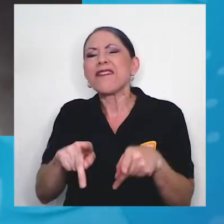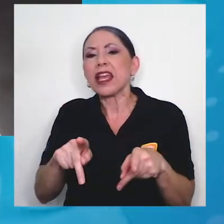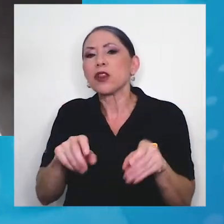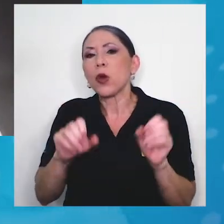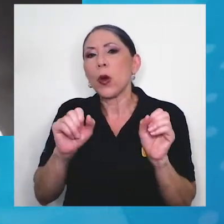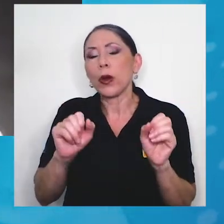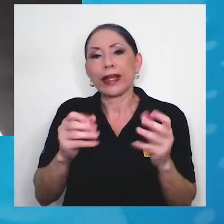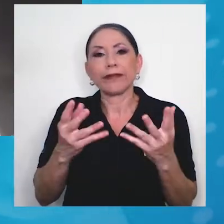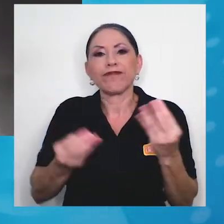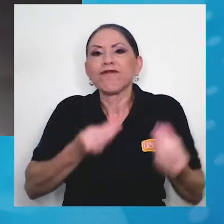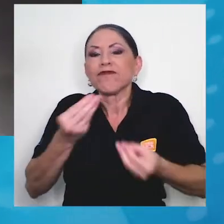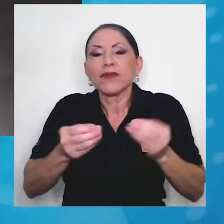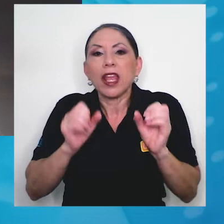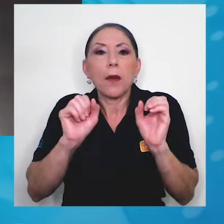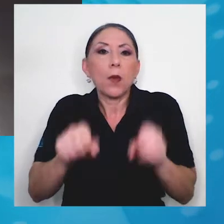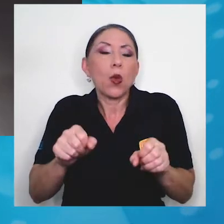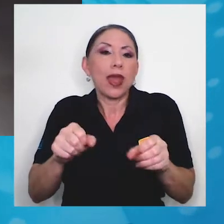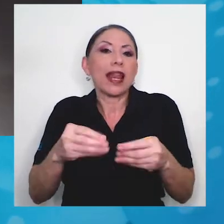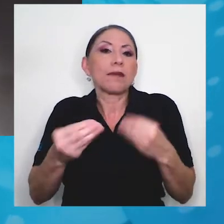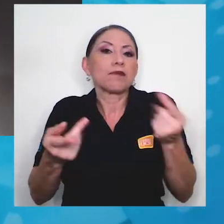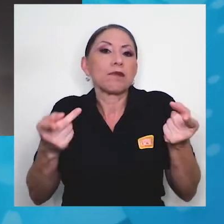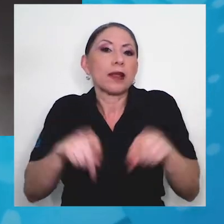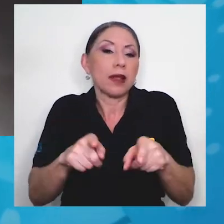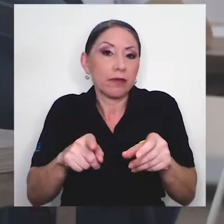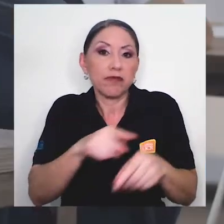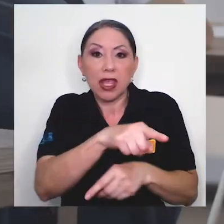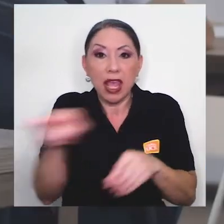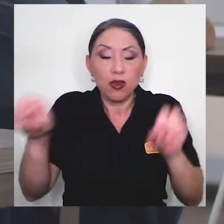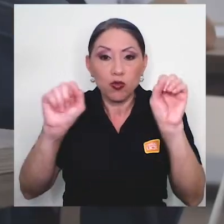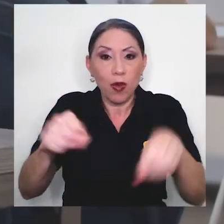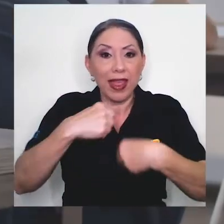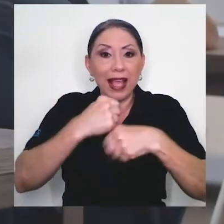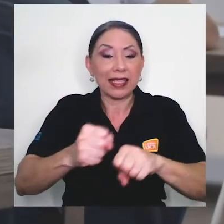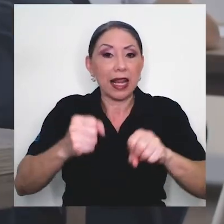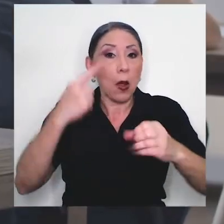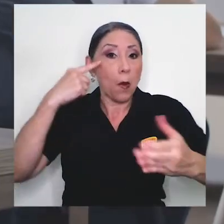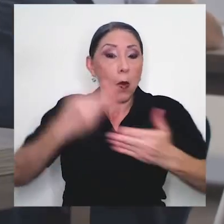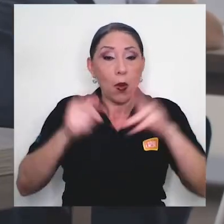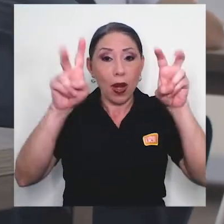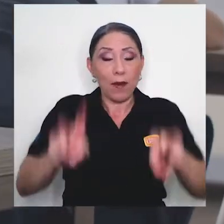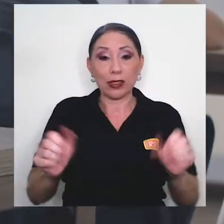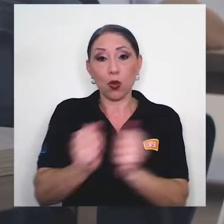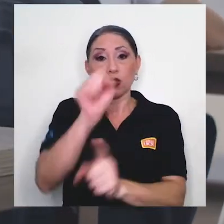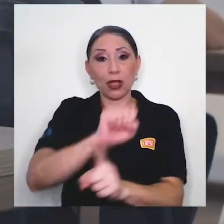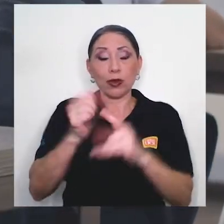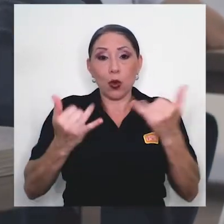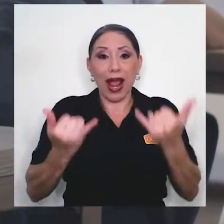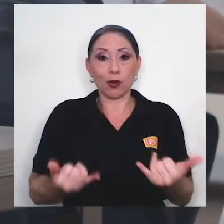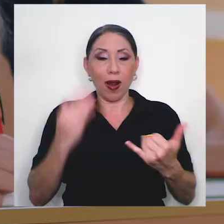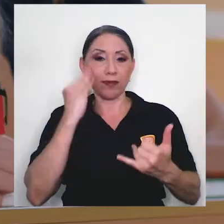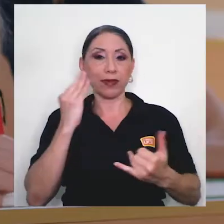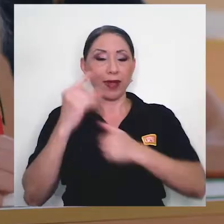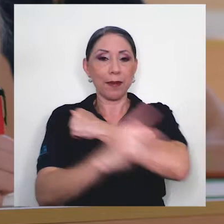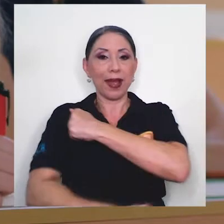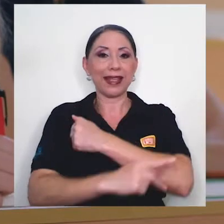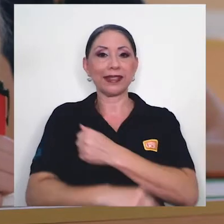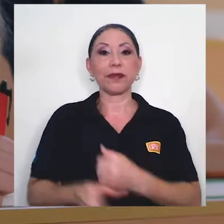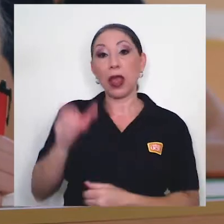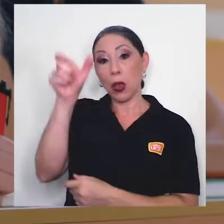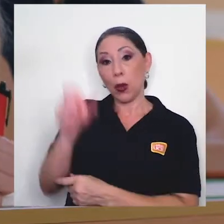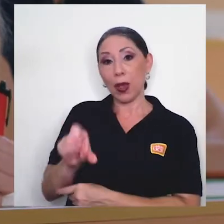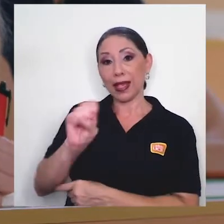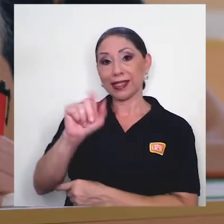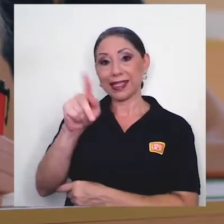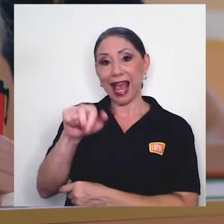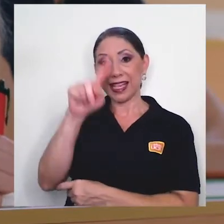que pudieran tener hacer estas pruebas bajo la situación actual que está viviendo el país. De acuerdo con